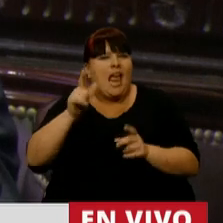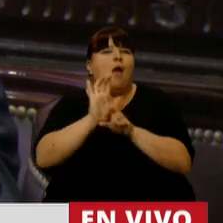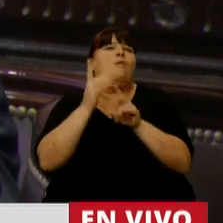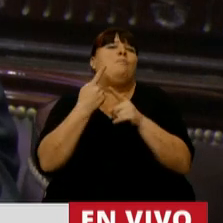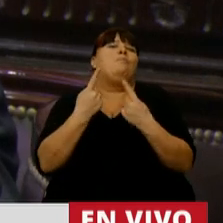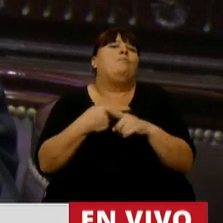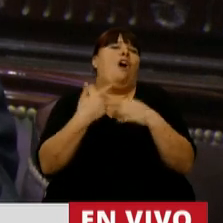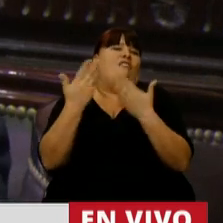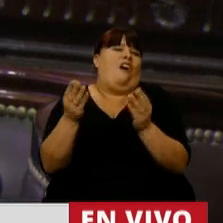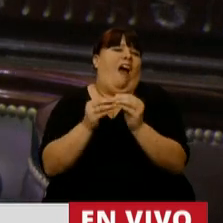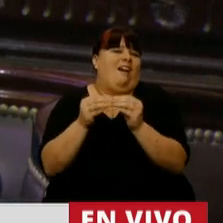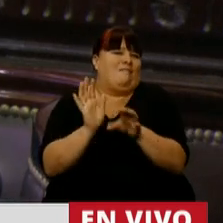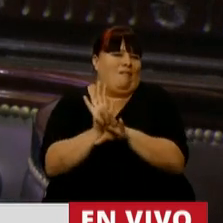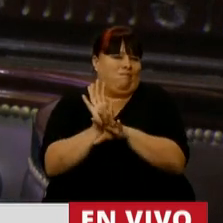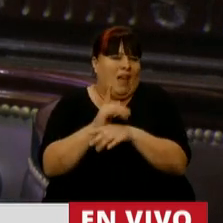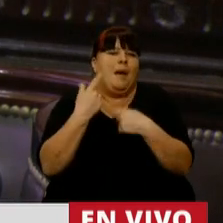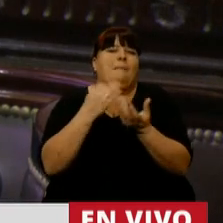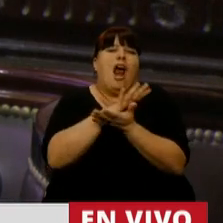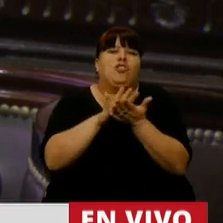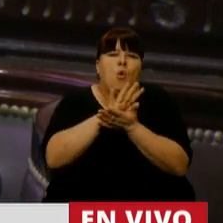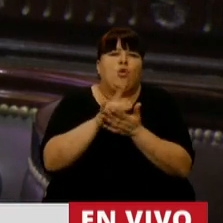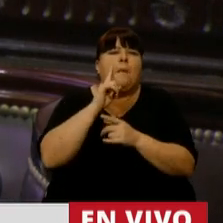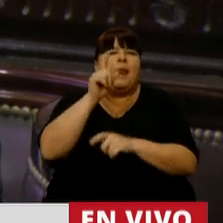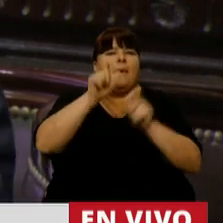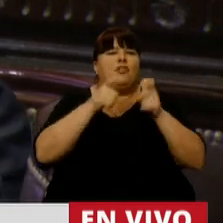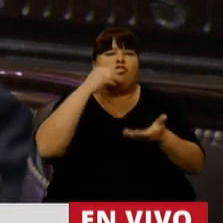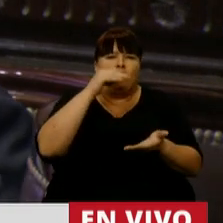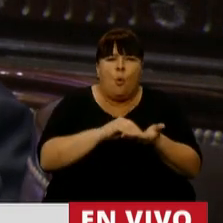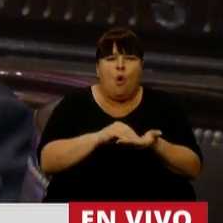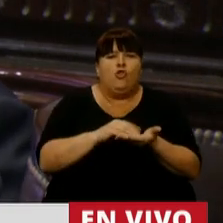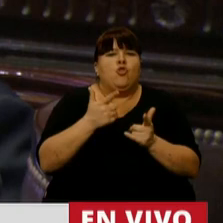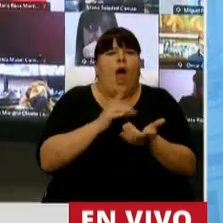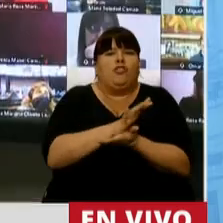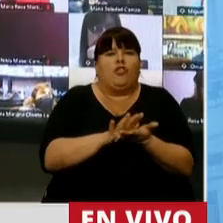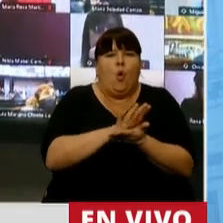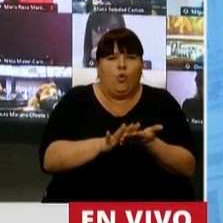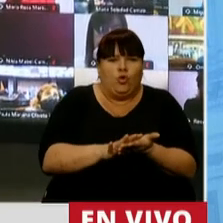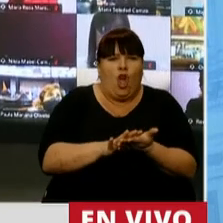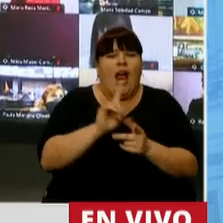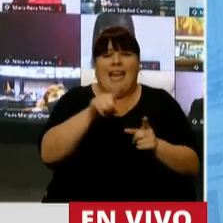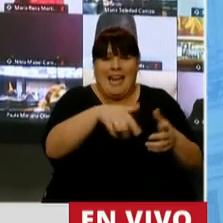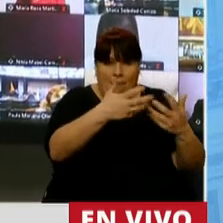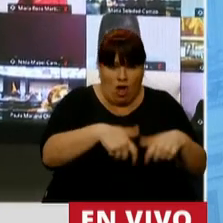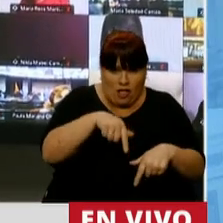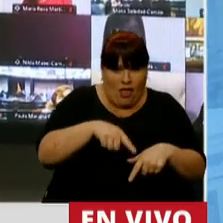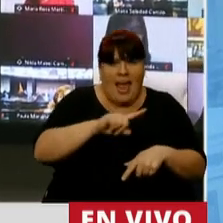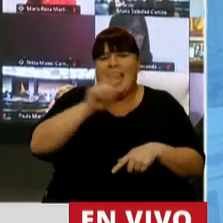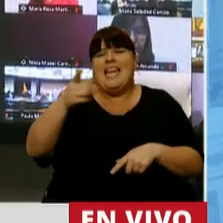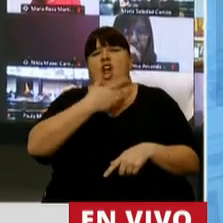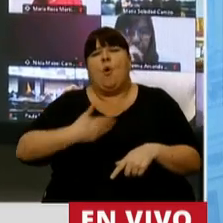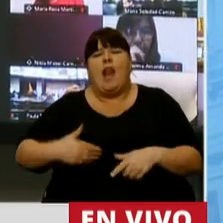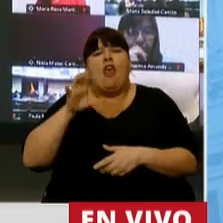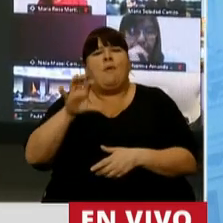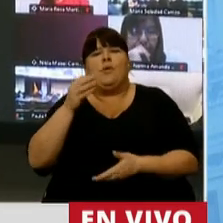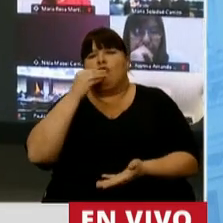amigas, para poder darle una respuesta a esos miles de chubutenses que no encuentran respuesta ni en este proyecto ni en el gobernador